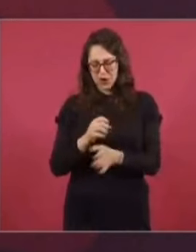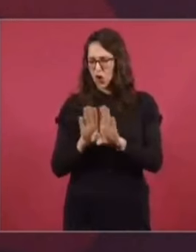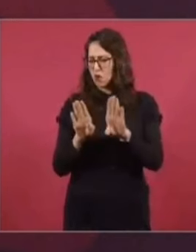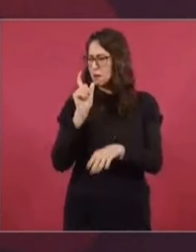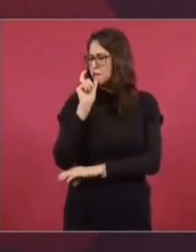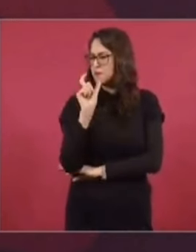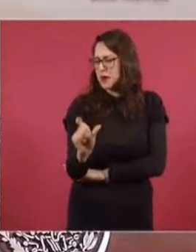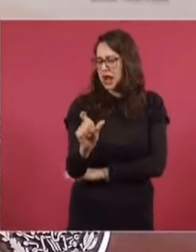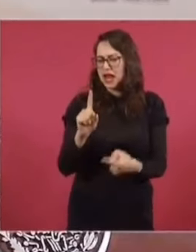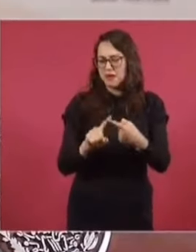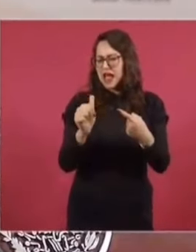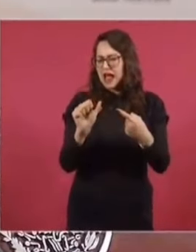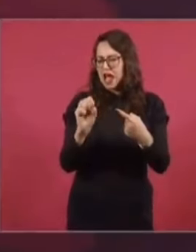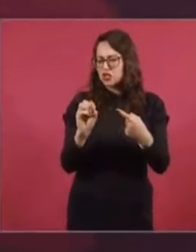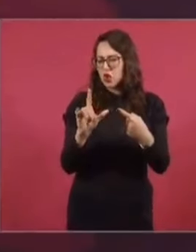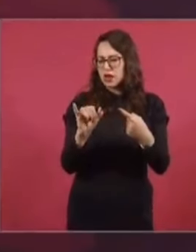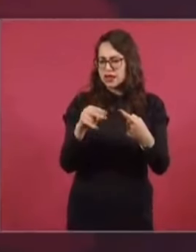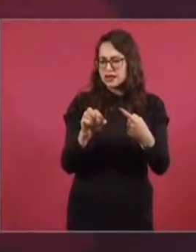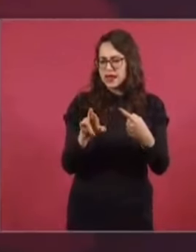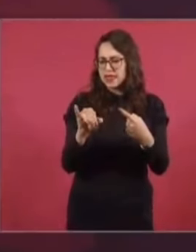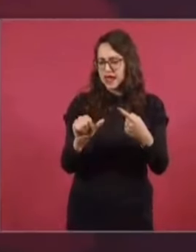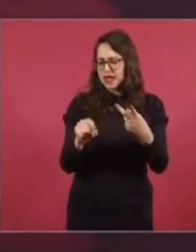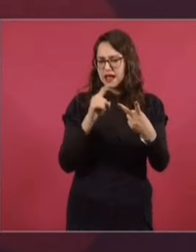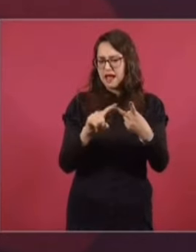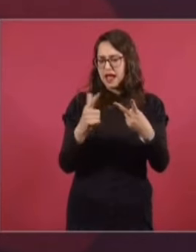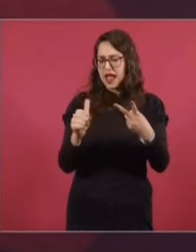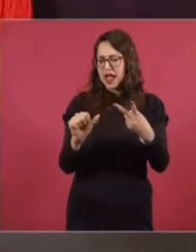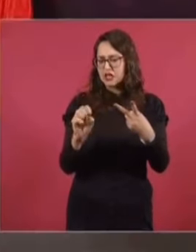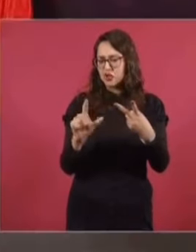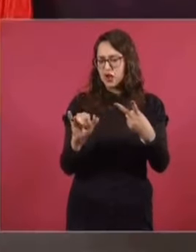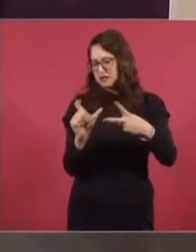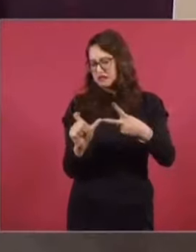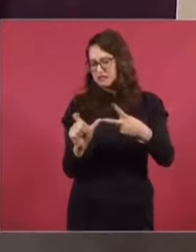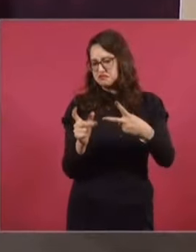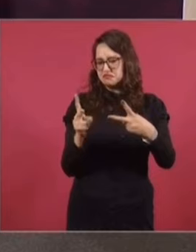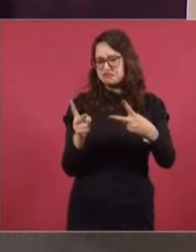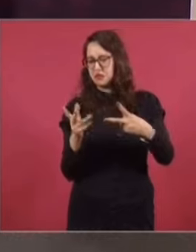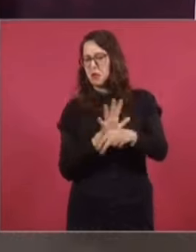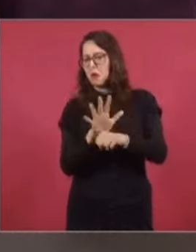cómo se debe decir. Porque a mí me han dicho que debe ser.